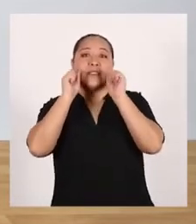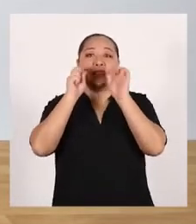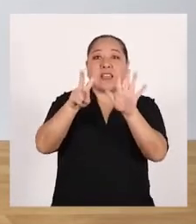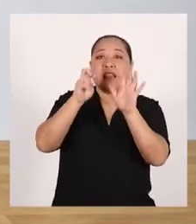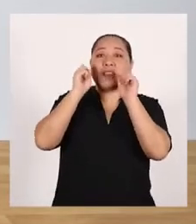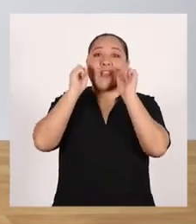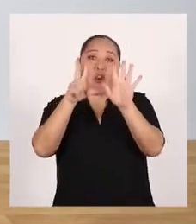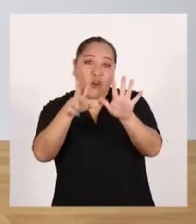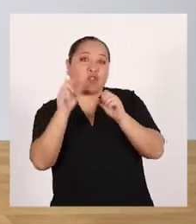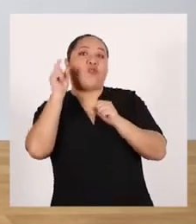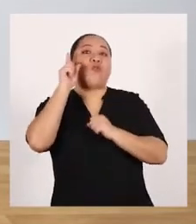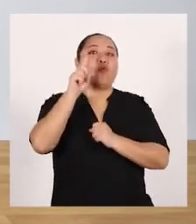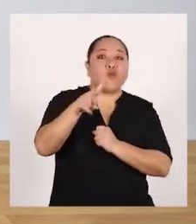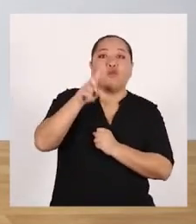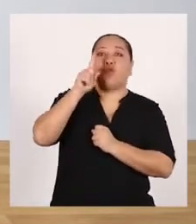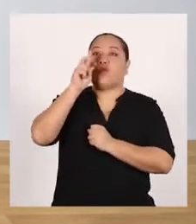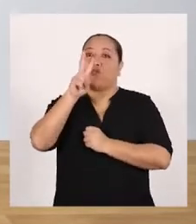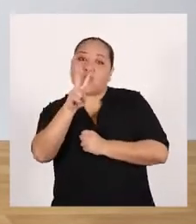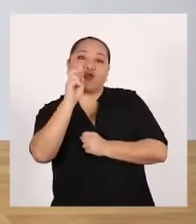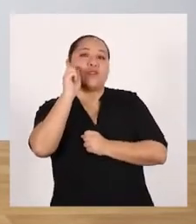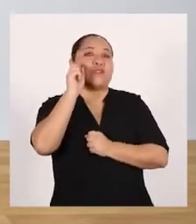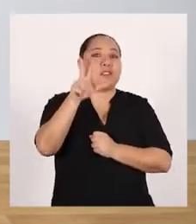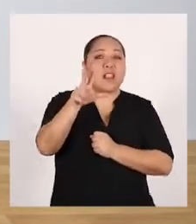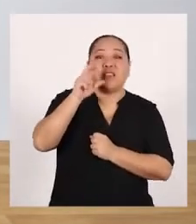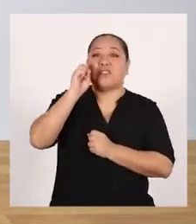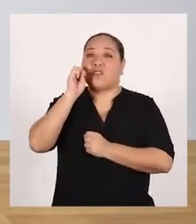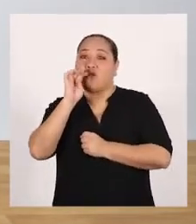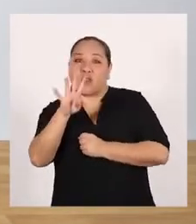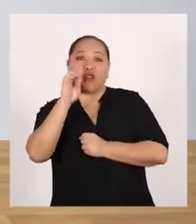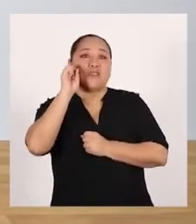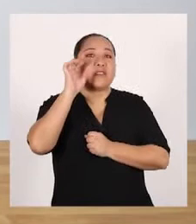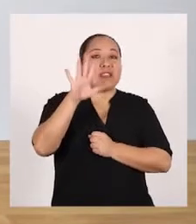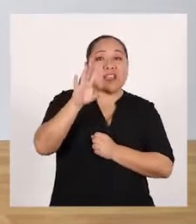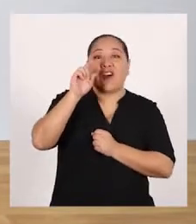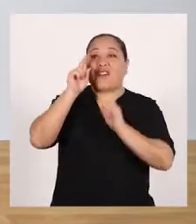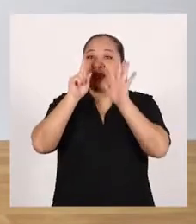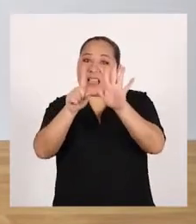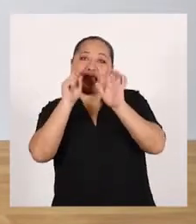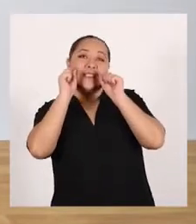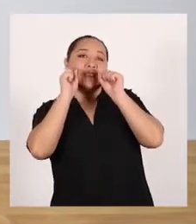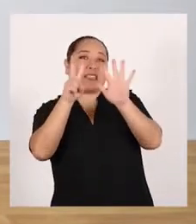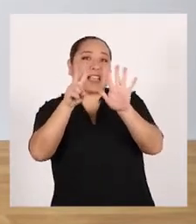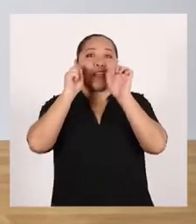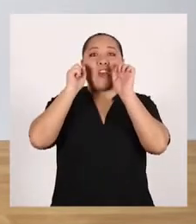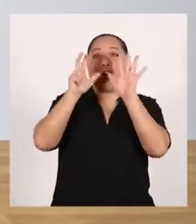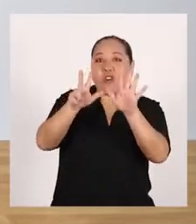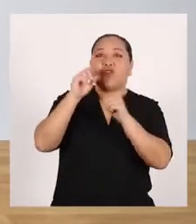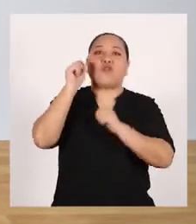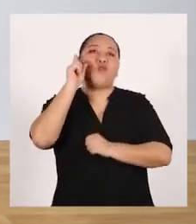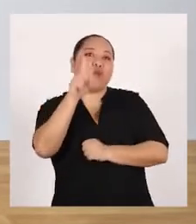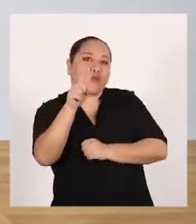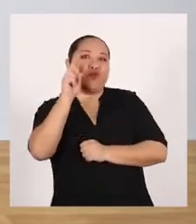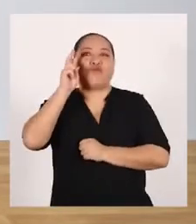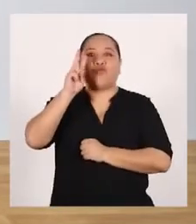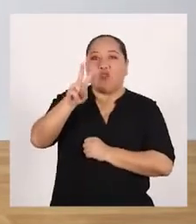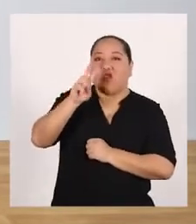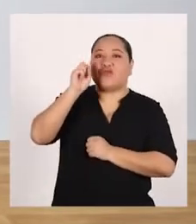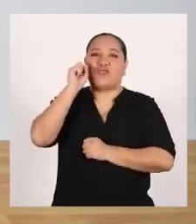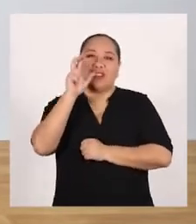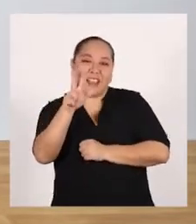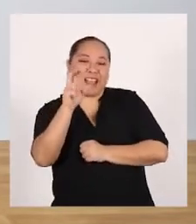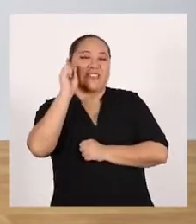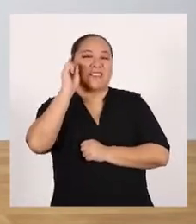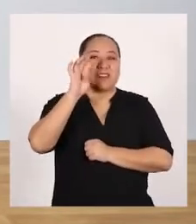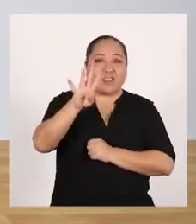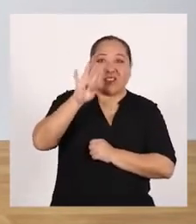5, 6, 7. Remamos. Y 1, 2, 3, 4, 5, 6, 7. Ya llegamos. Y 1,